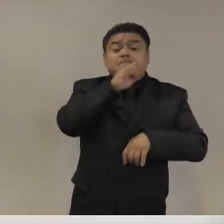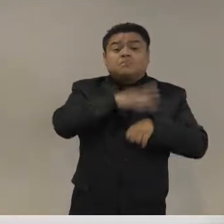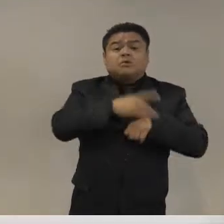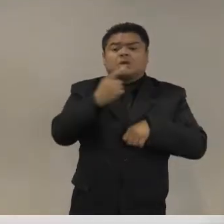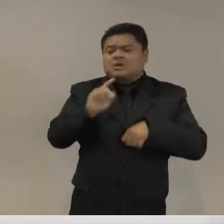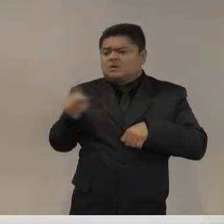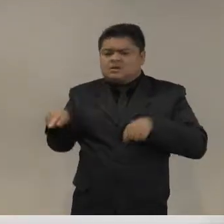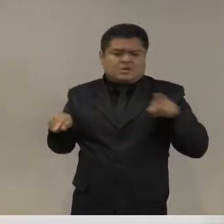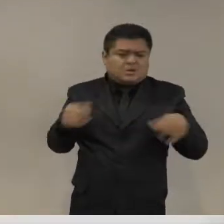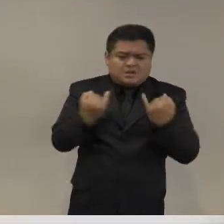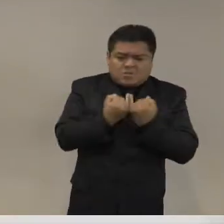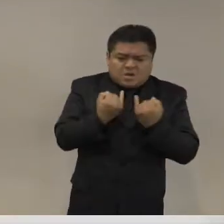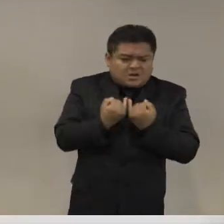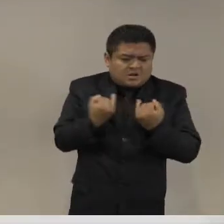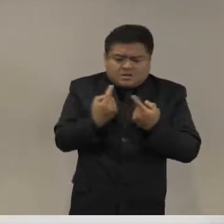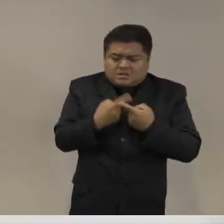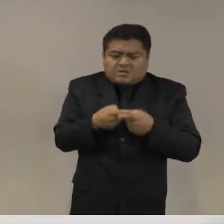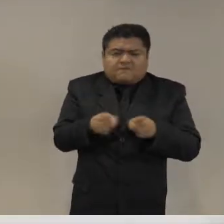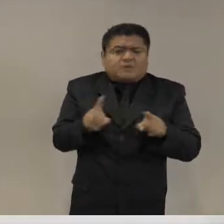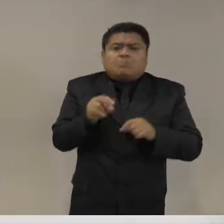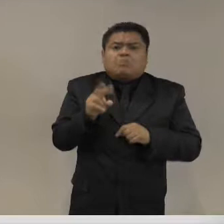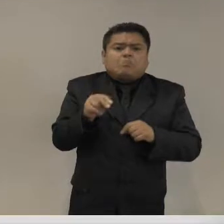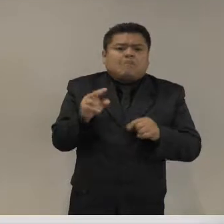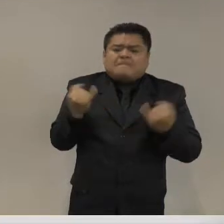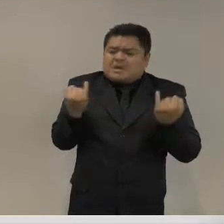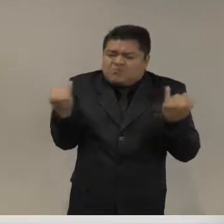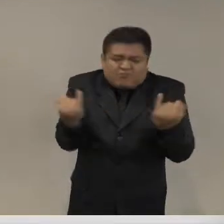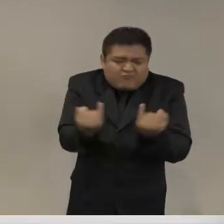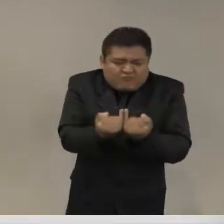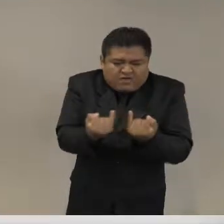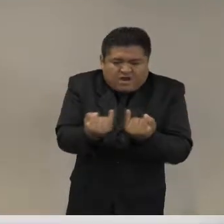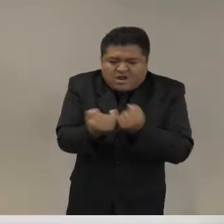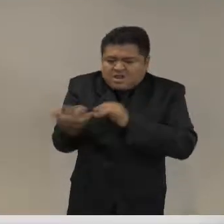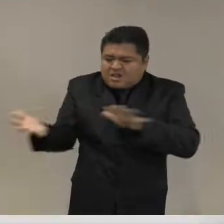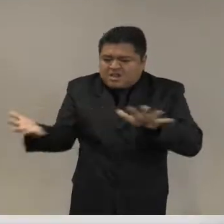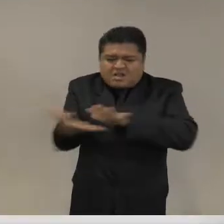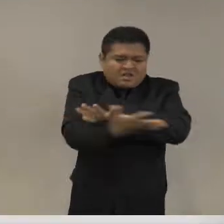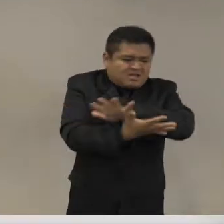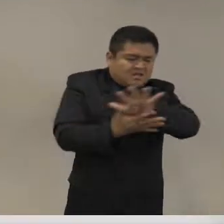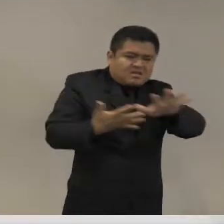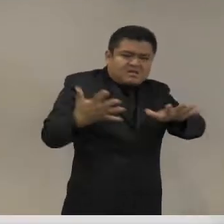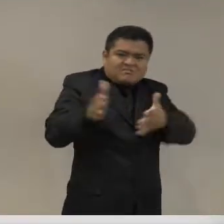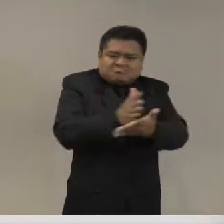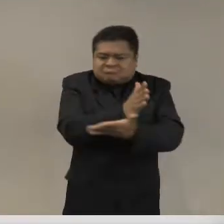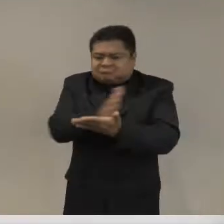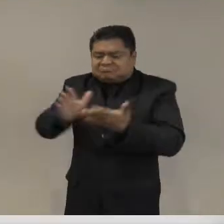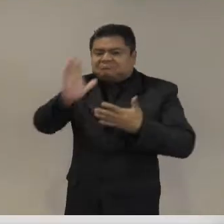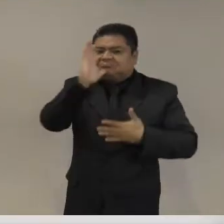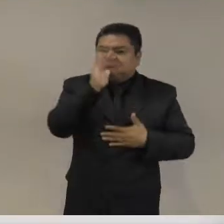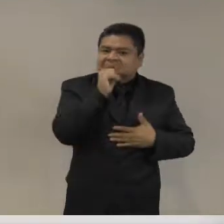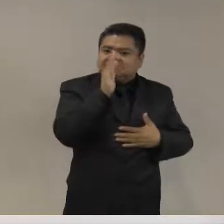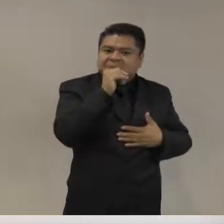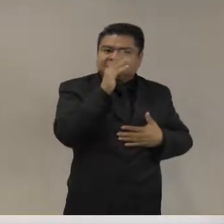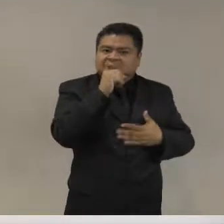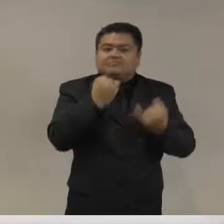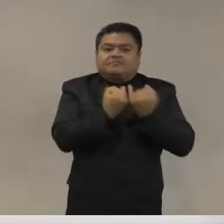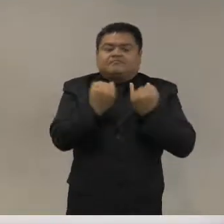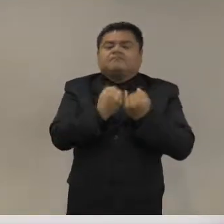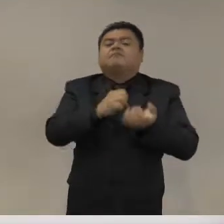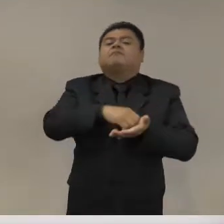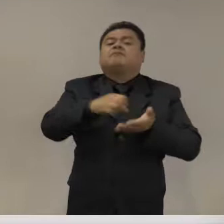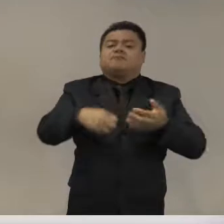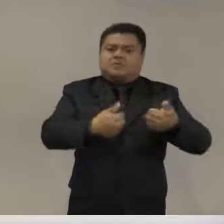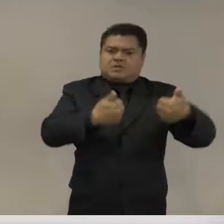Se está transfiriendo mucho equipo militar a las policías, y grupos como la patrulla fronteriza nuestra suelen llamarse